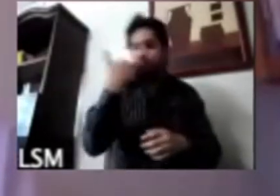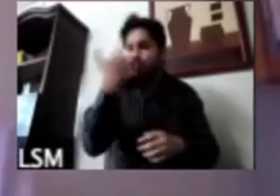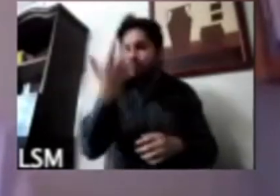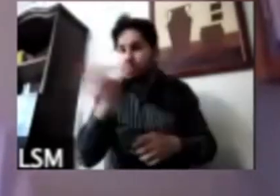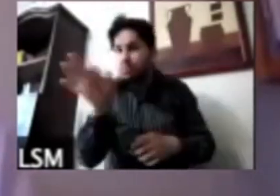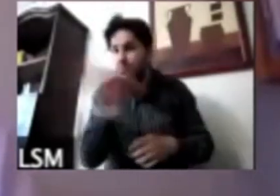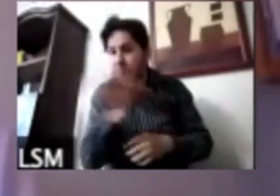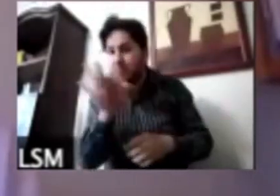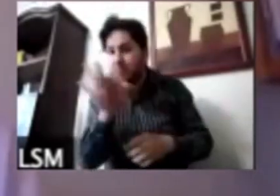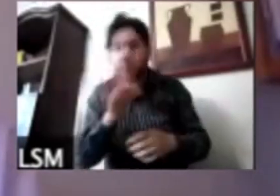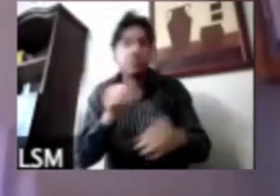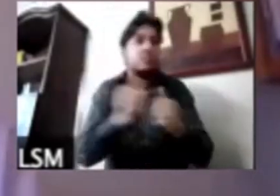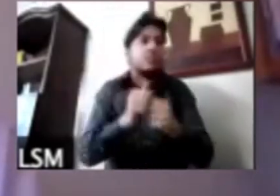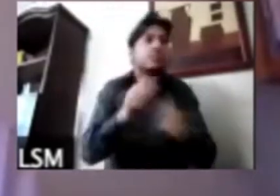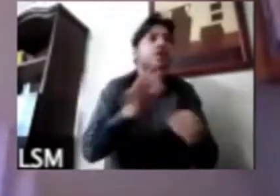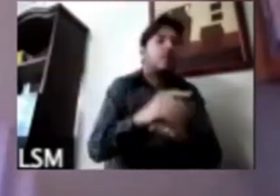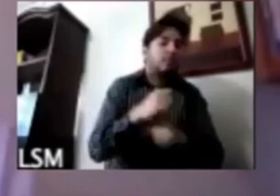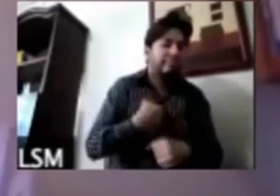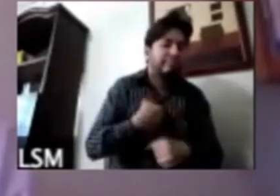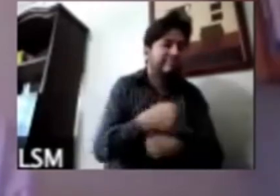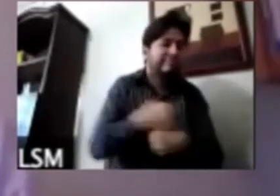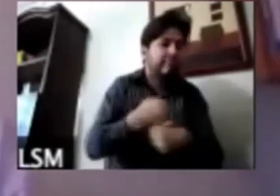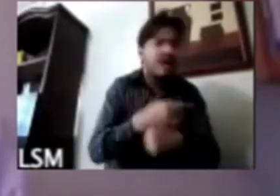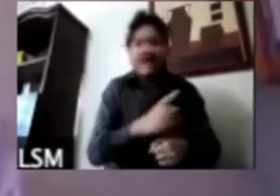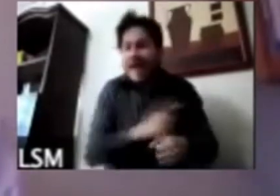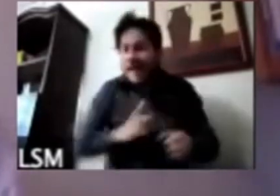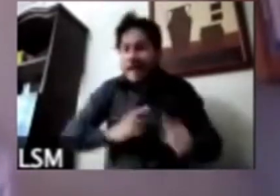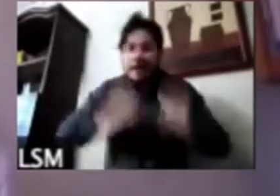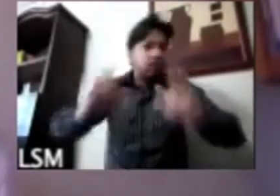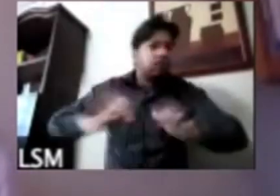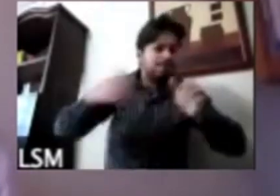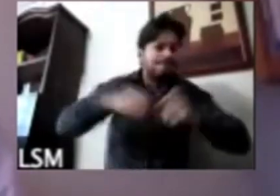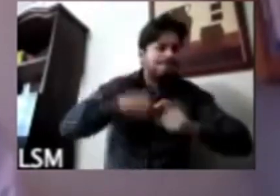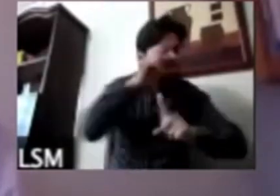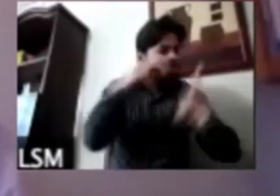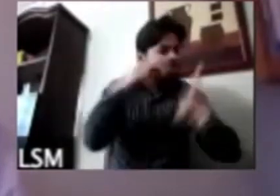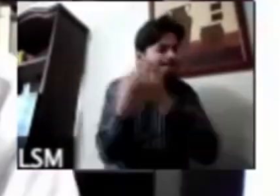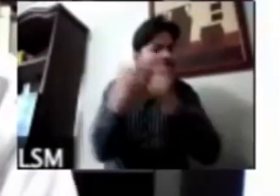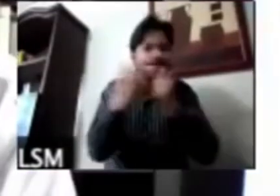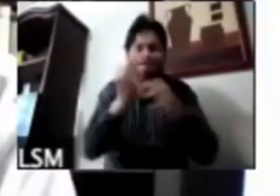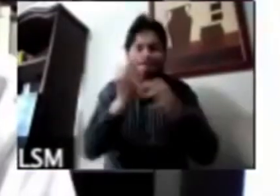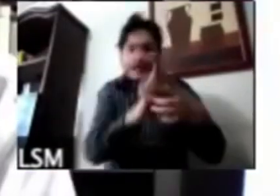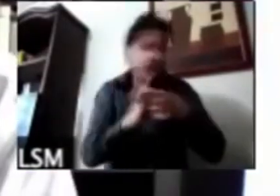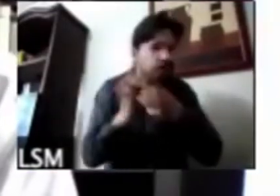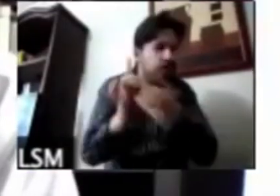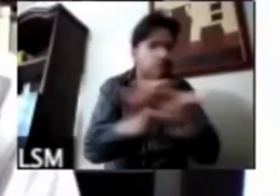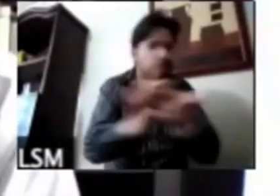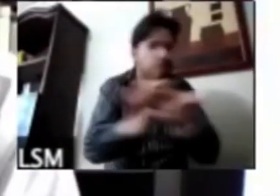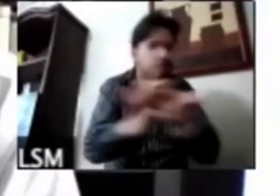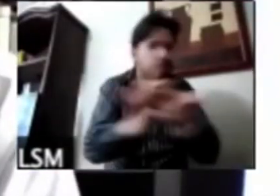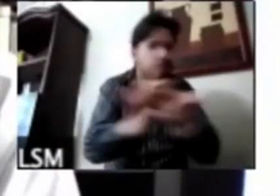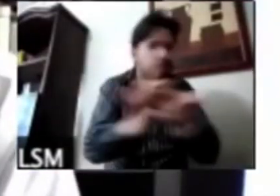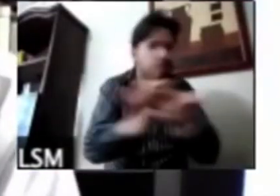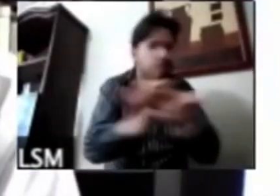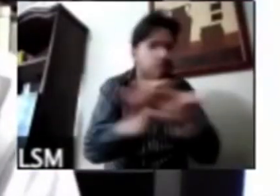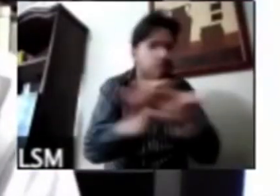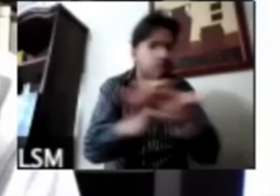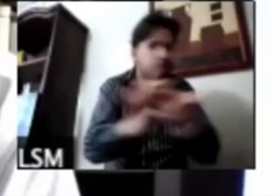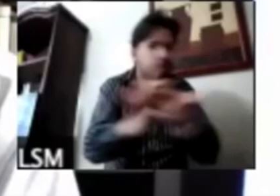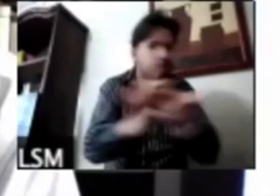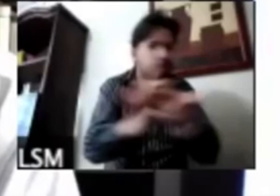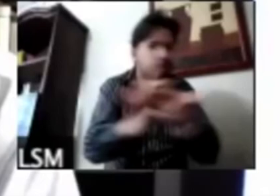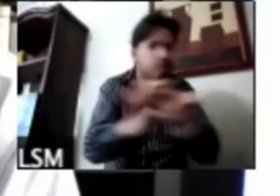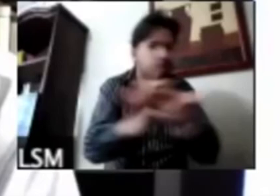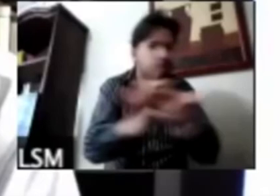valorar y a cuidar es esta esta percepción de unidad de la amenaza externa como